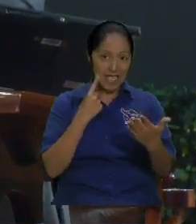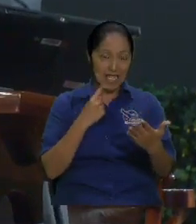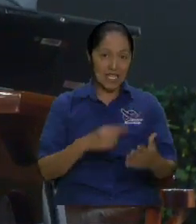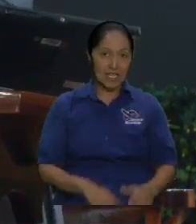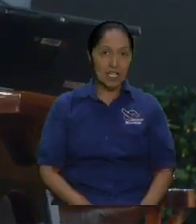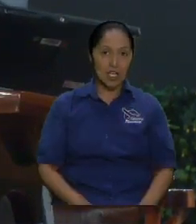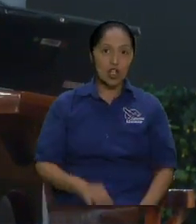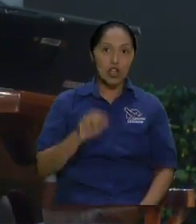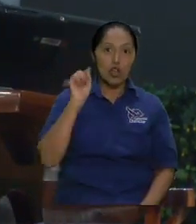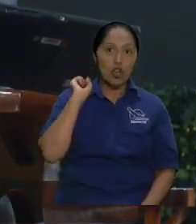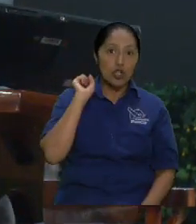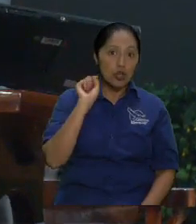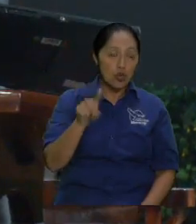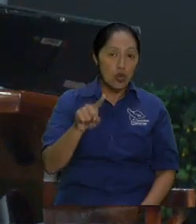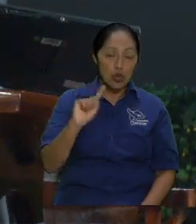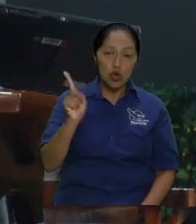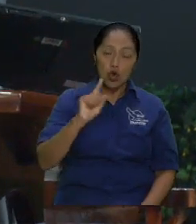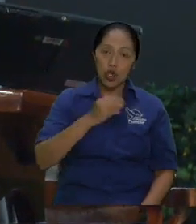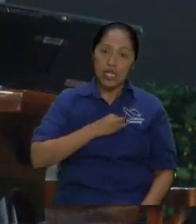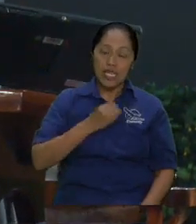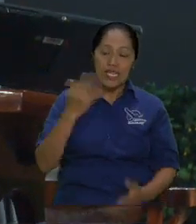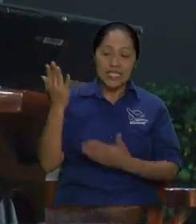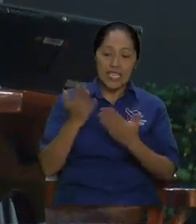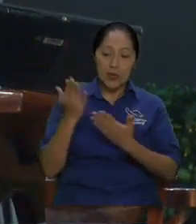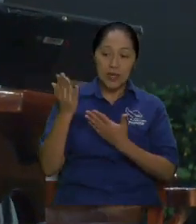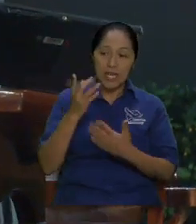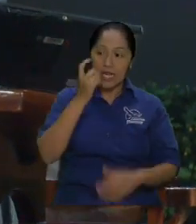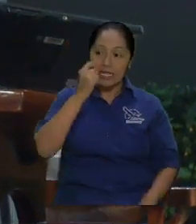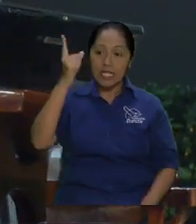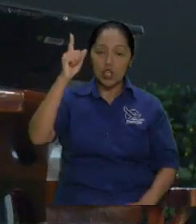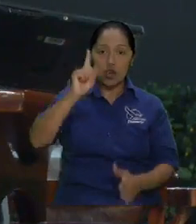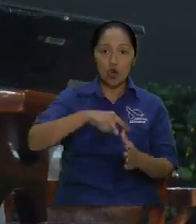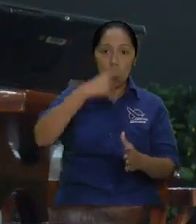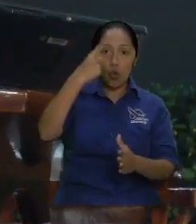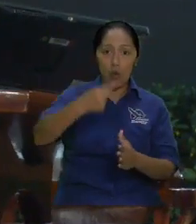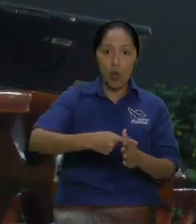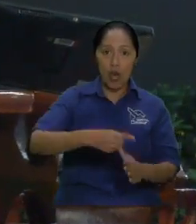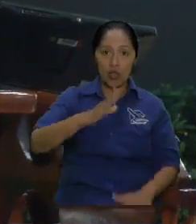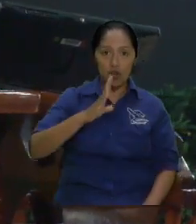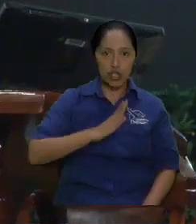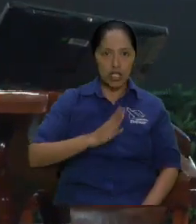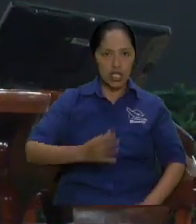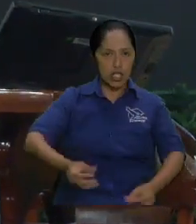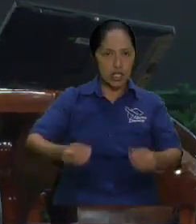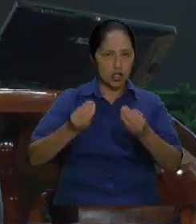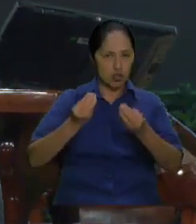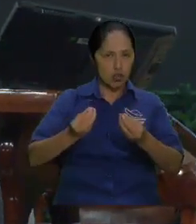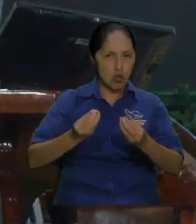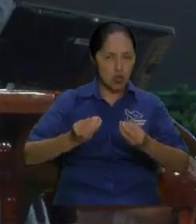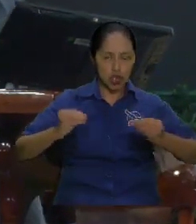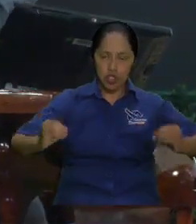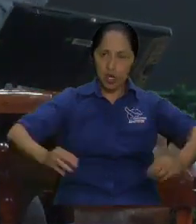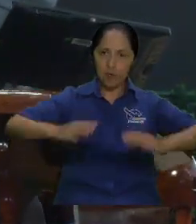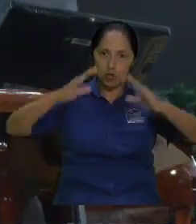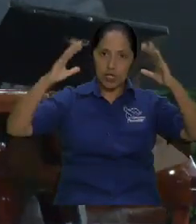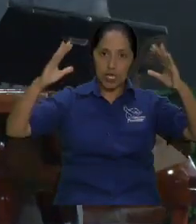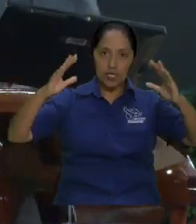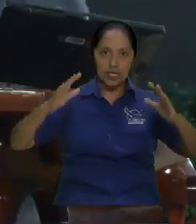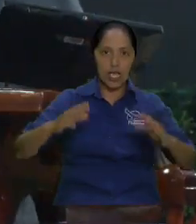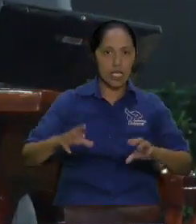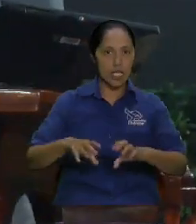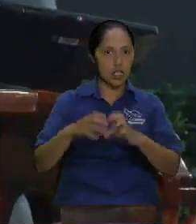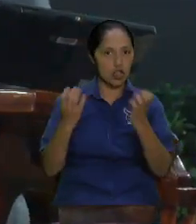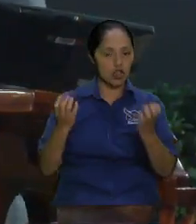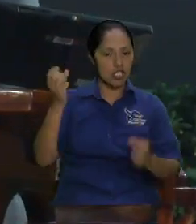cuando tenías abundancia de todas las cosas le servirás a tus enemigos en escasez